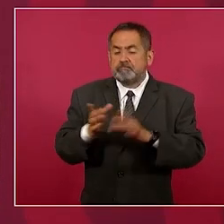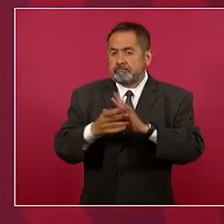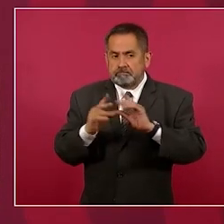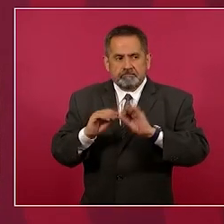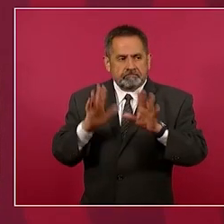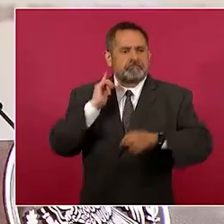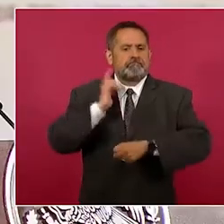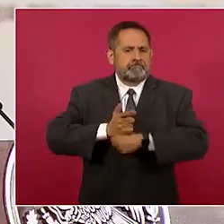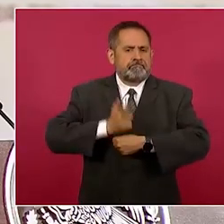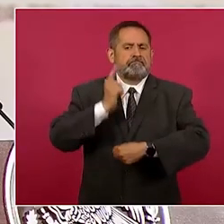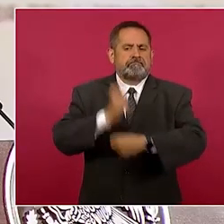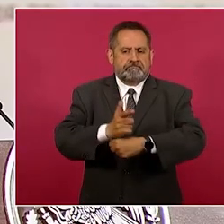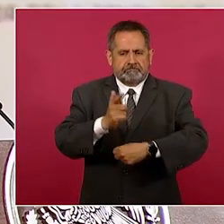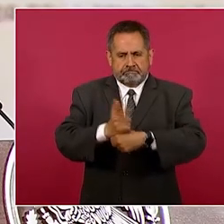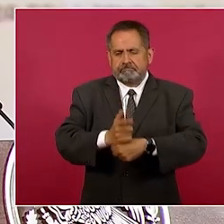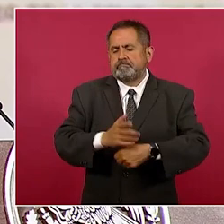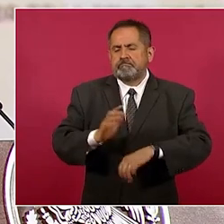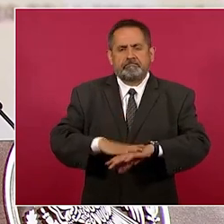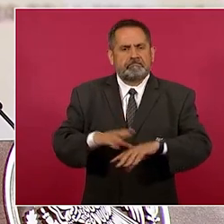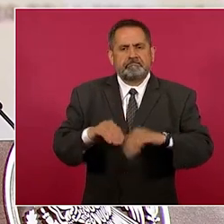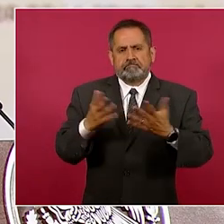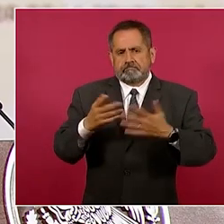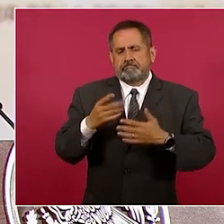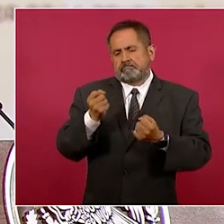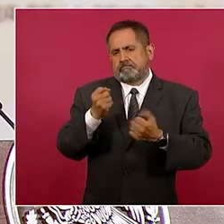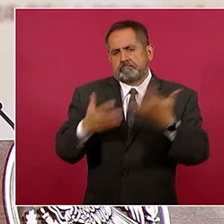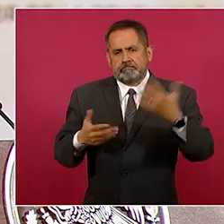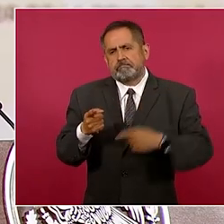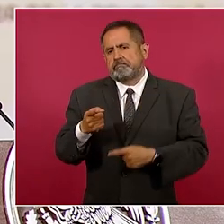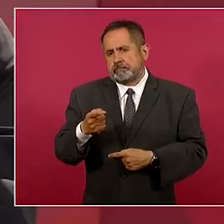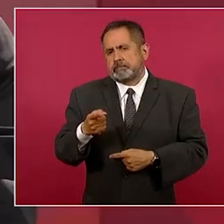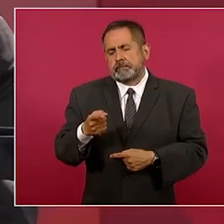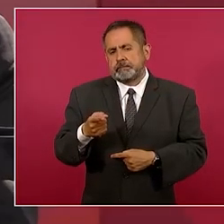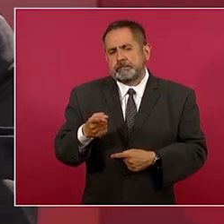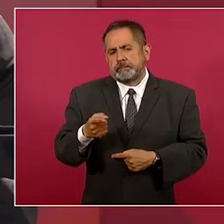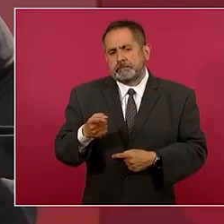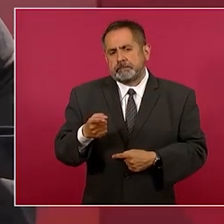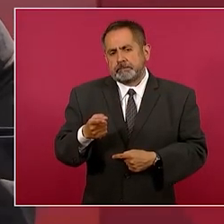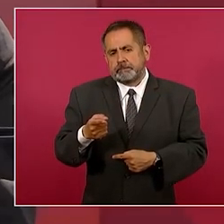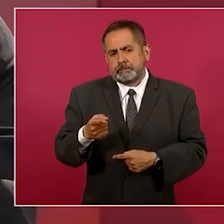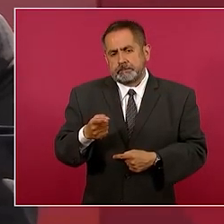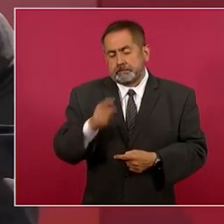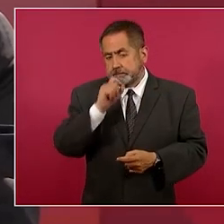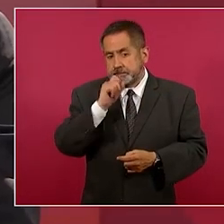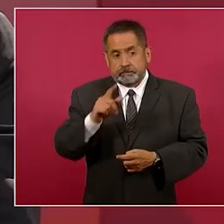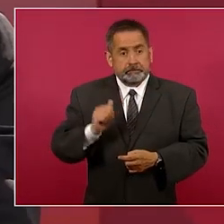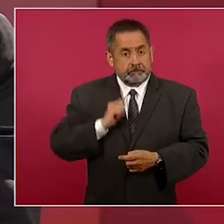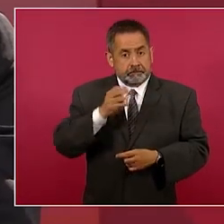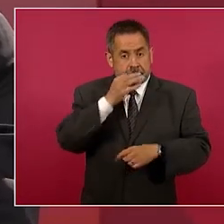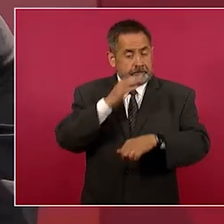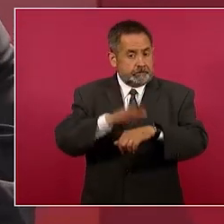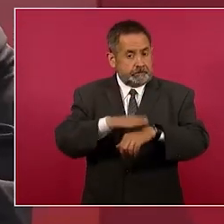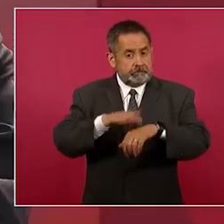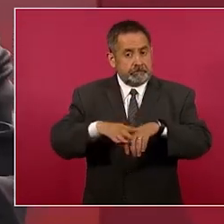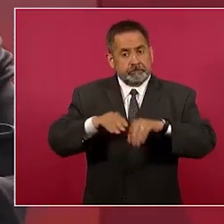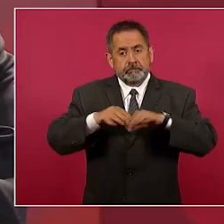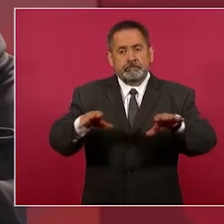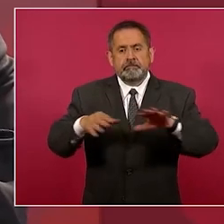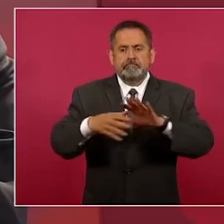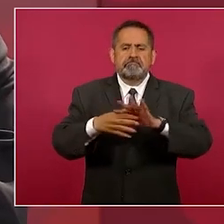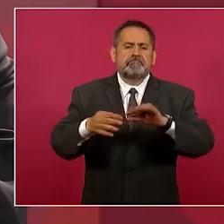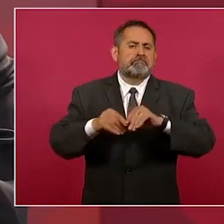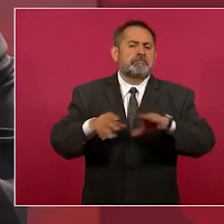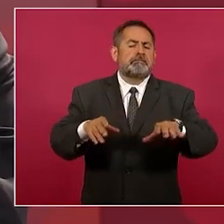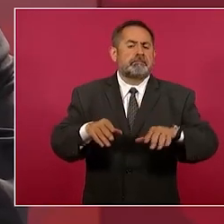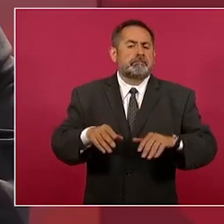muchas cosas también aprovecho para decirles